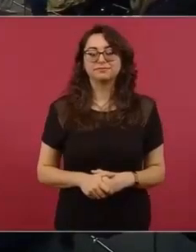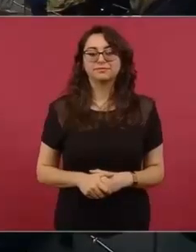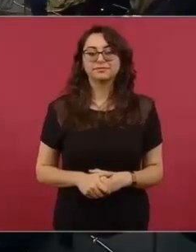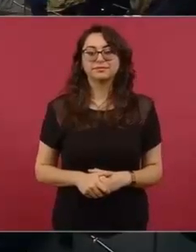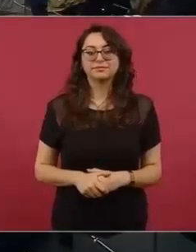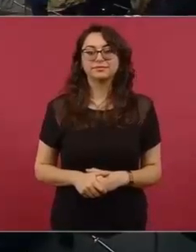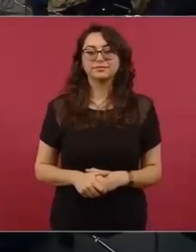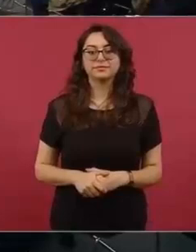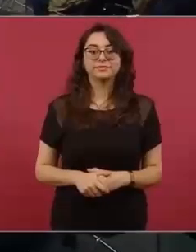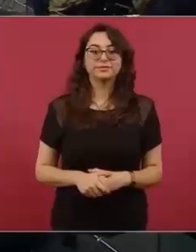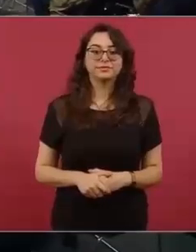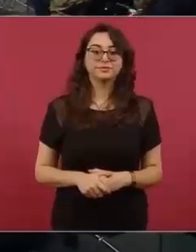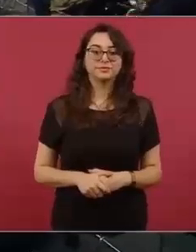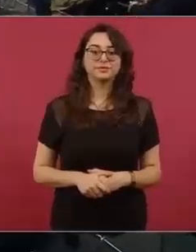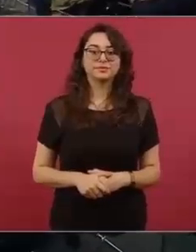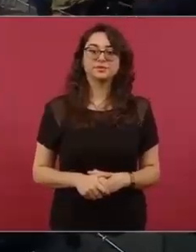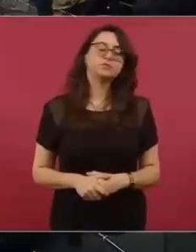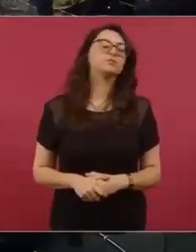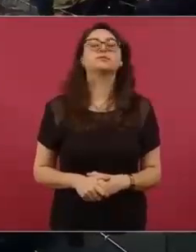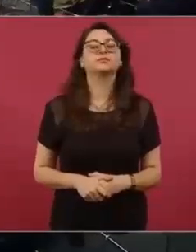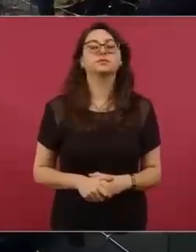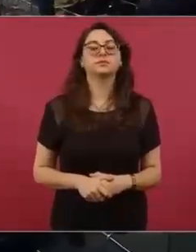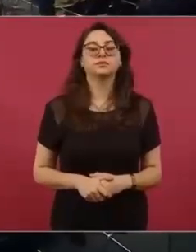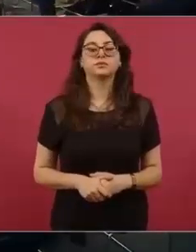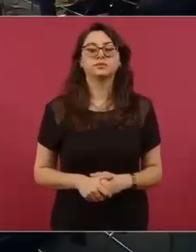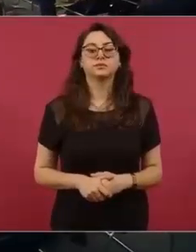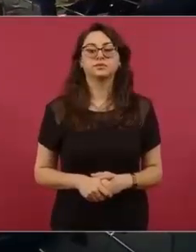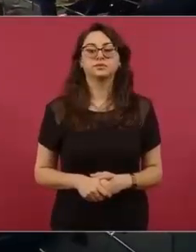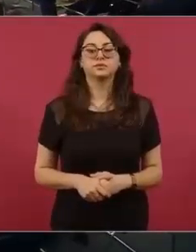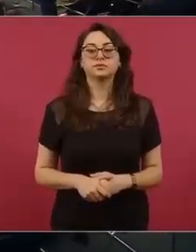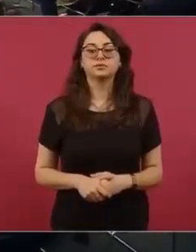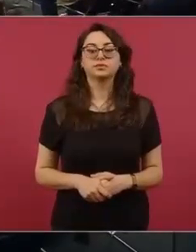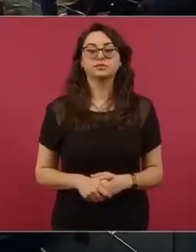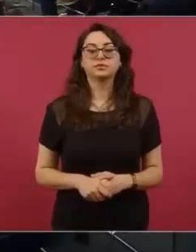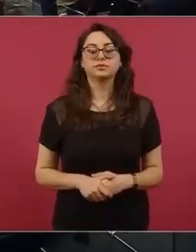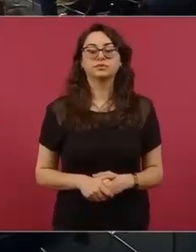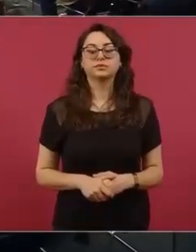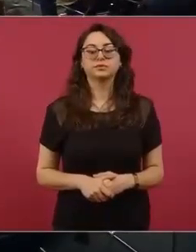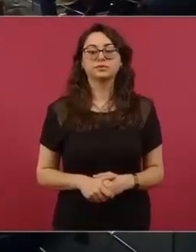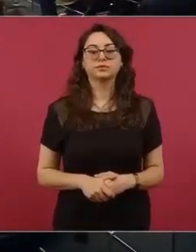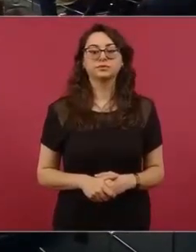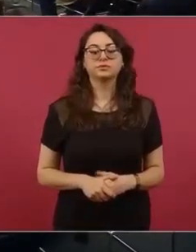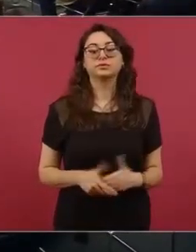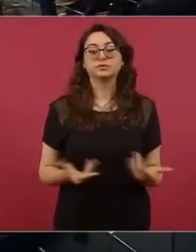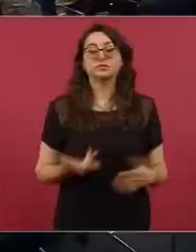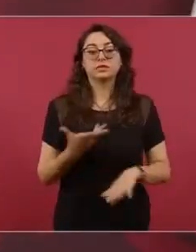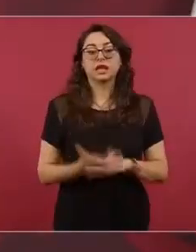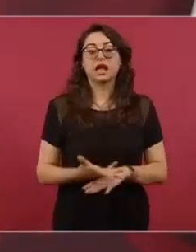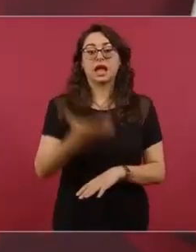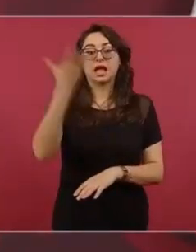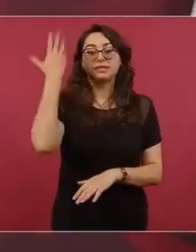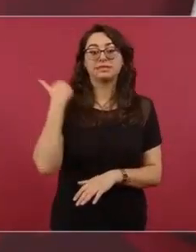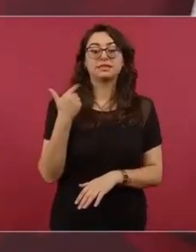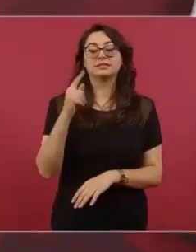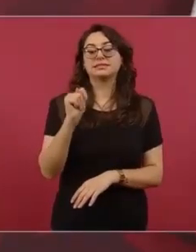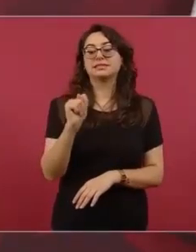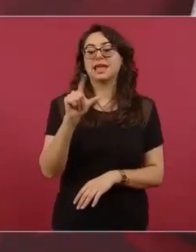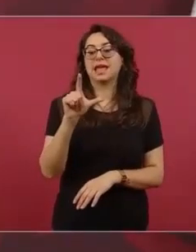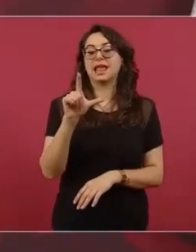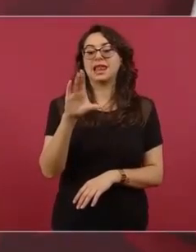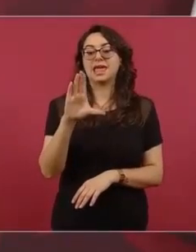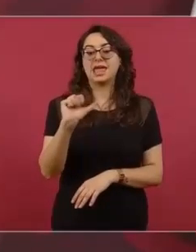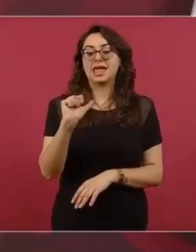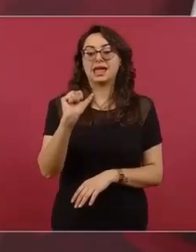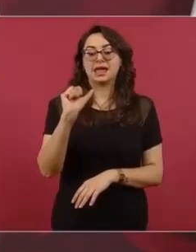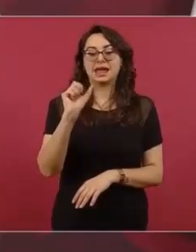El primer tratado fue muy desigual porque